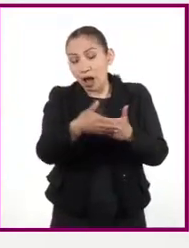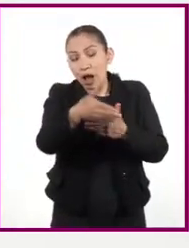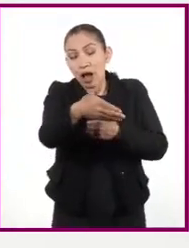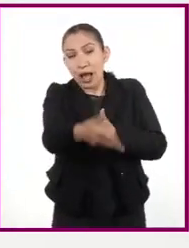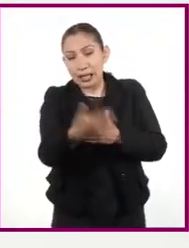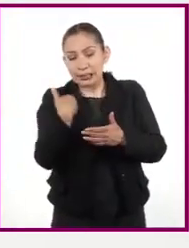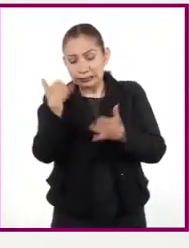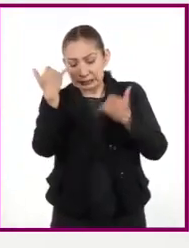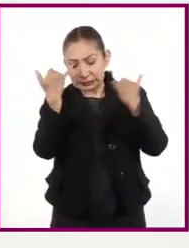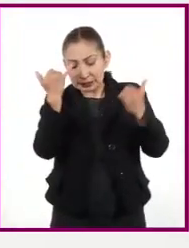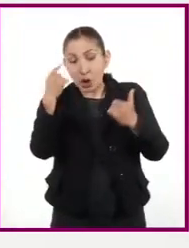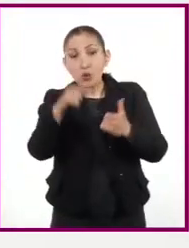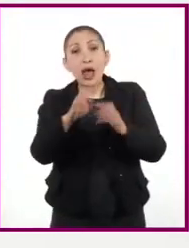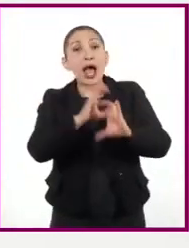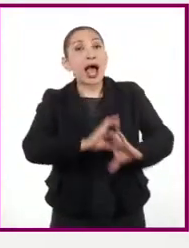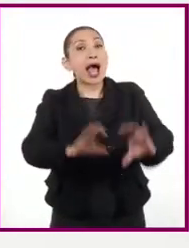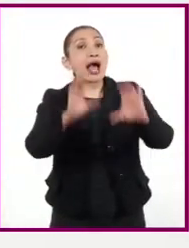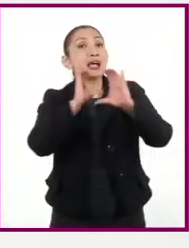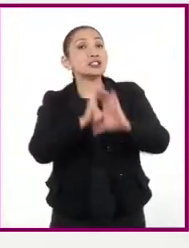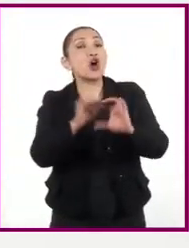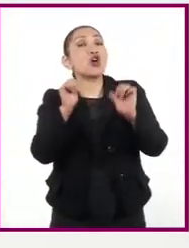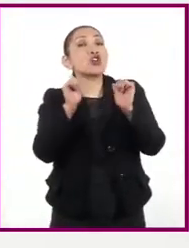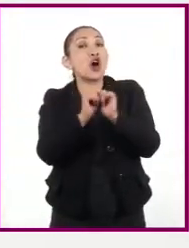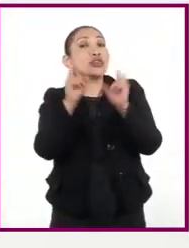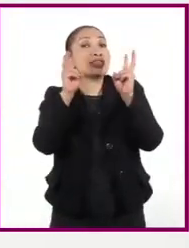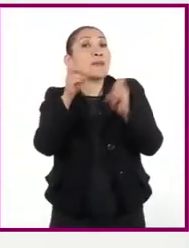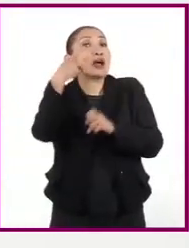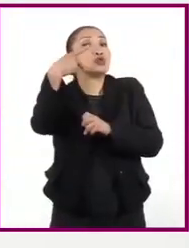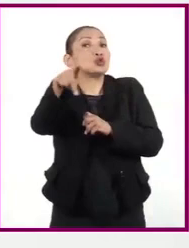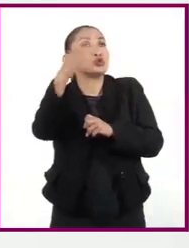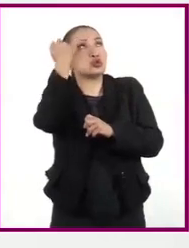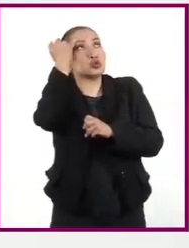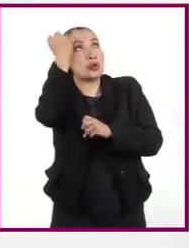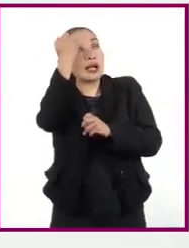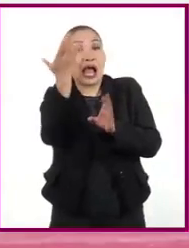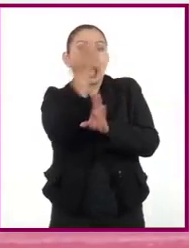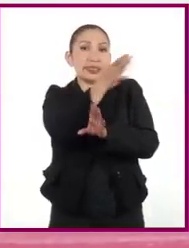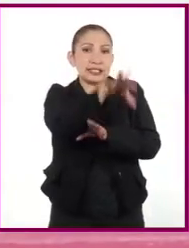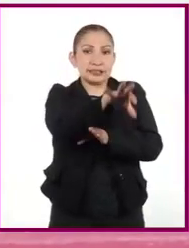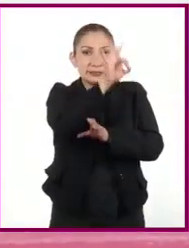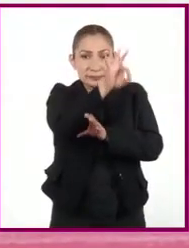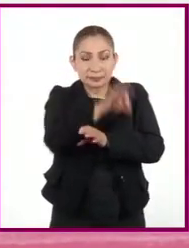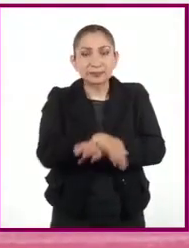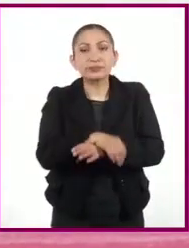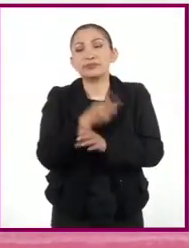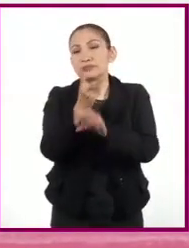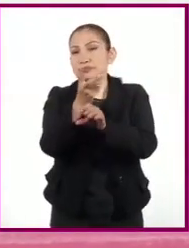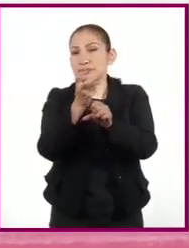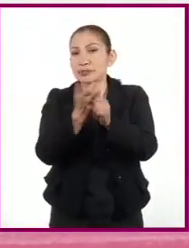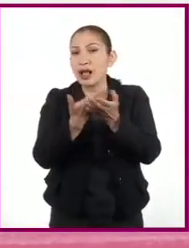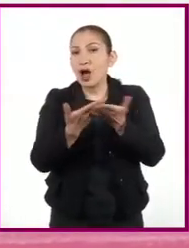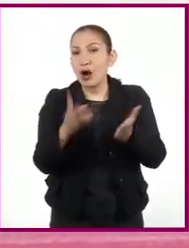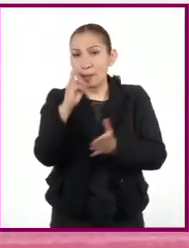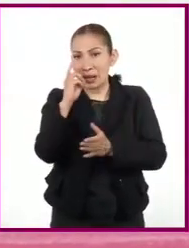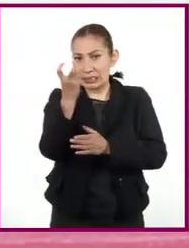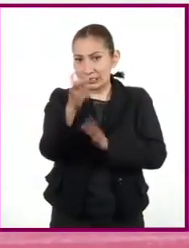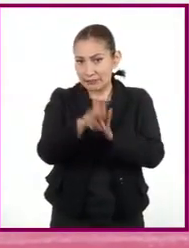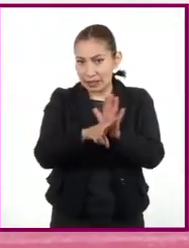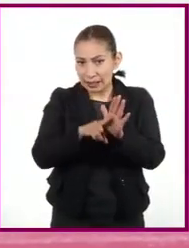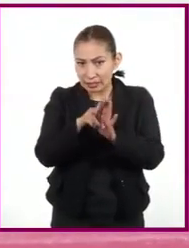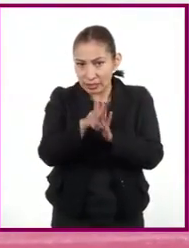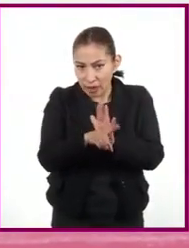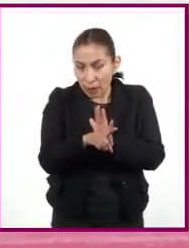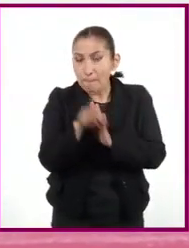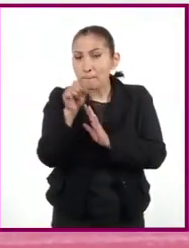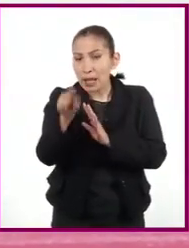paso y desarrollar una canción que se base en el tema que eligieron anteriormente. Así los invitamos a ver el siguiente video,